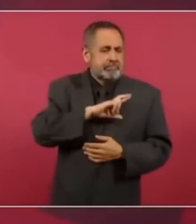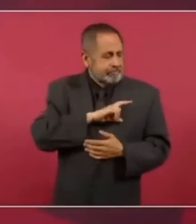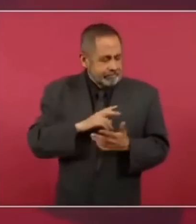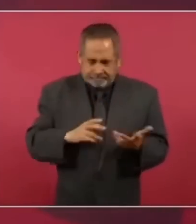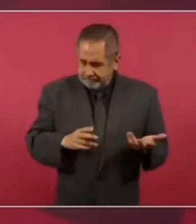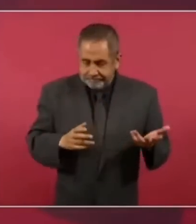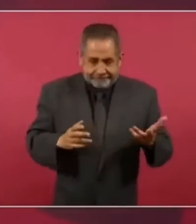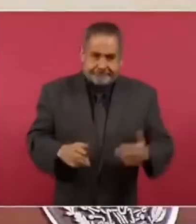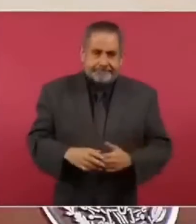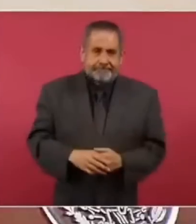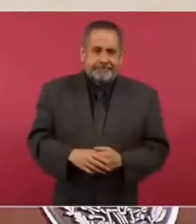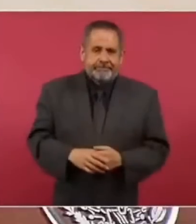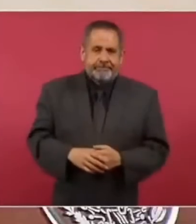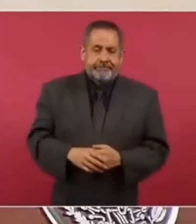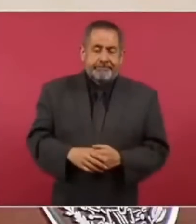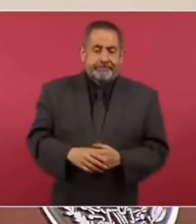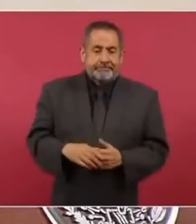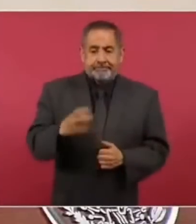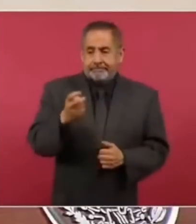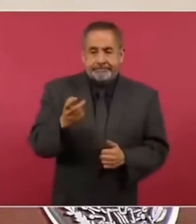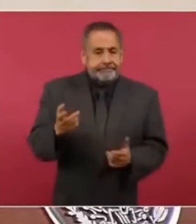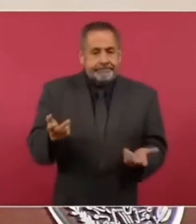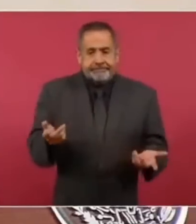y esto